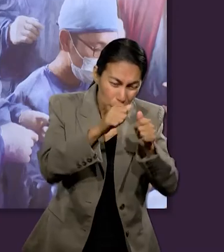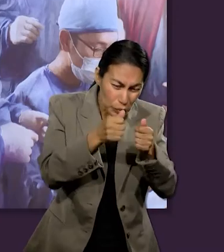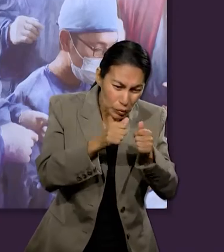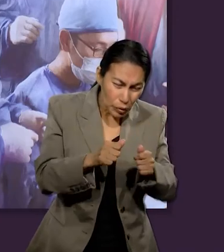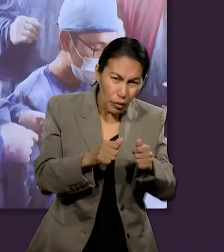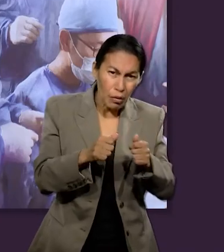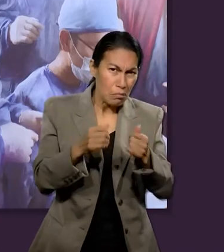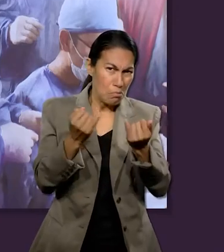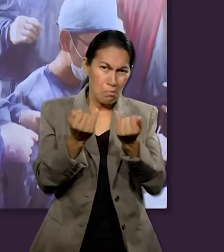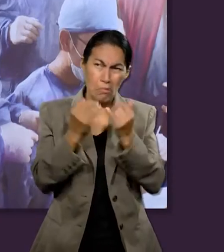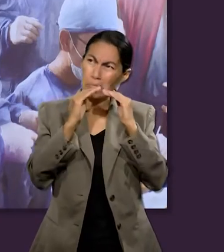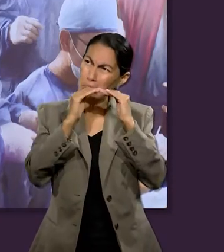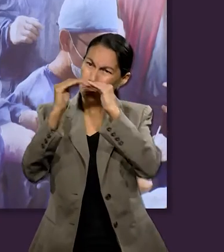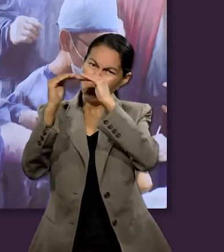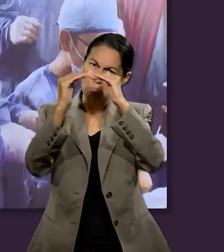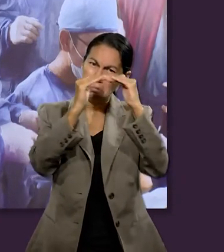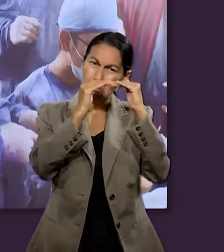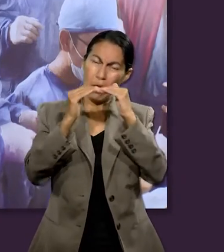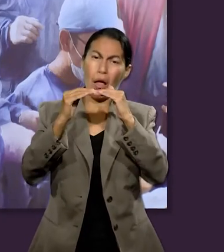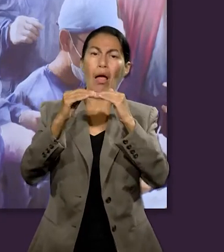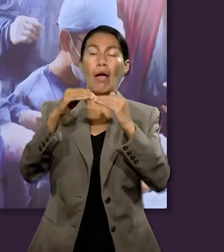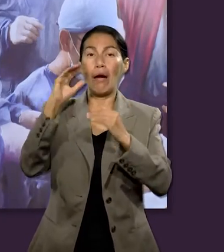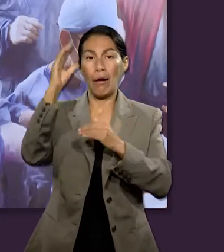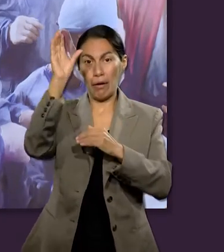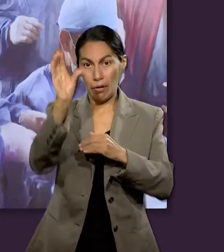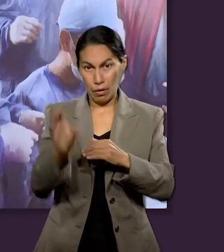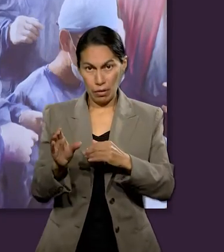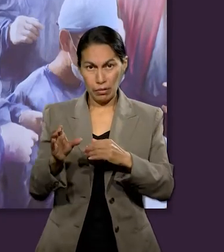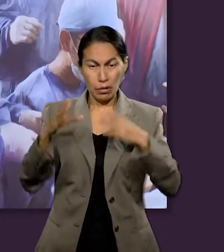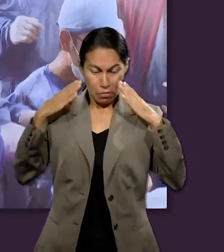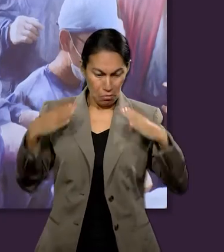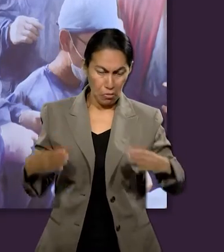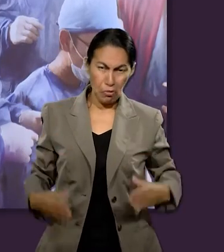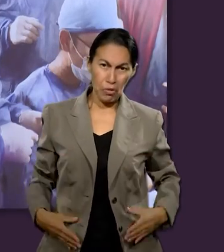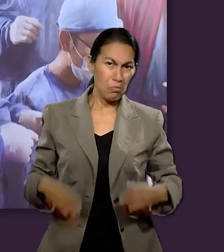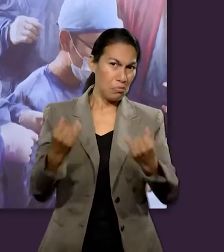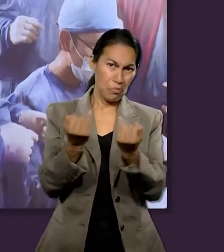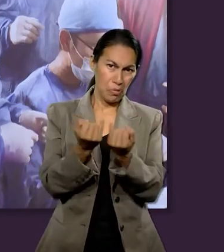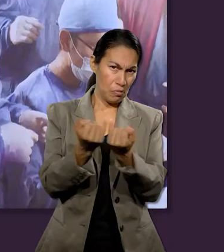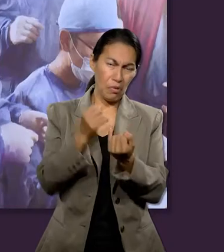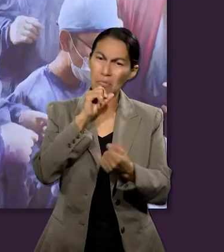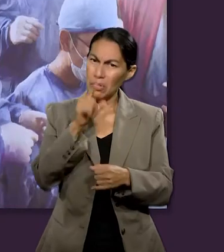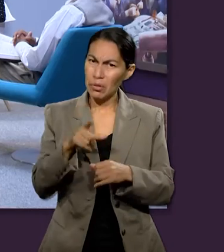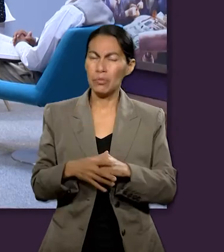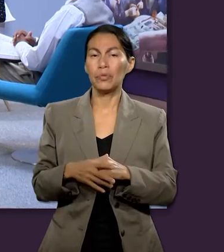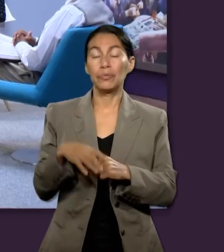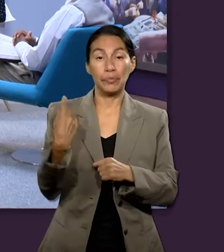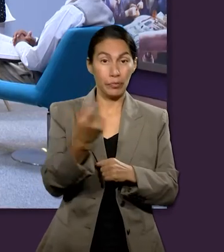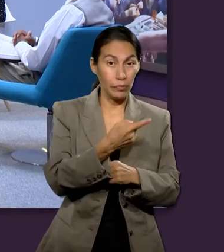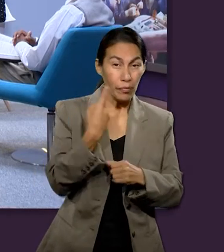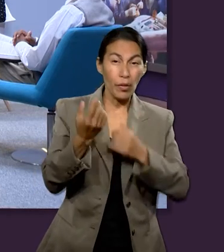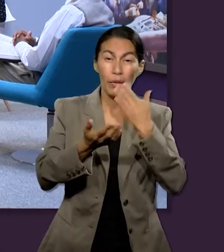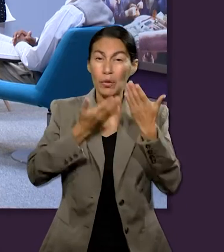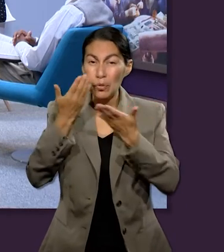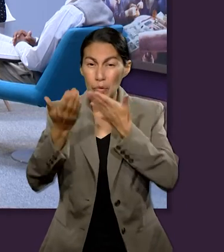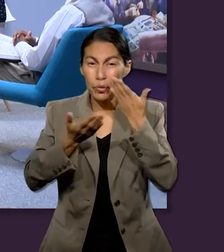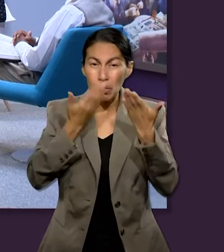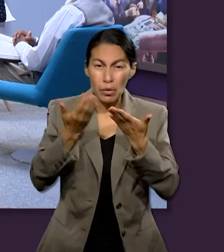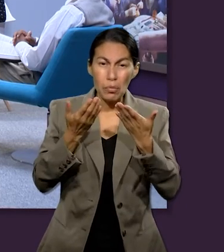imagen, no solo buscando una semejanza en el carácter, sino que también lo hizo en forma física. Y si estamos